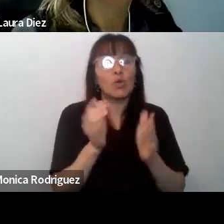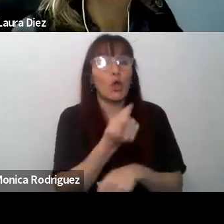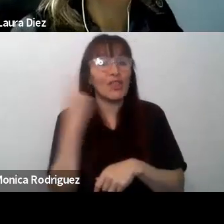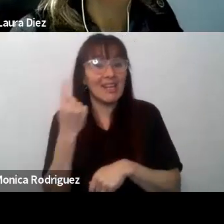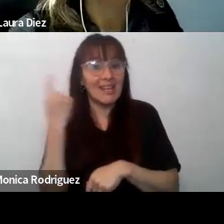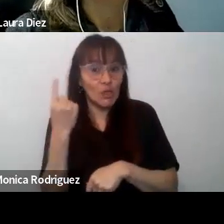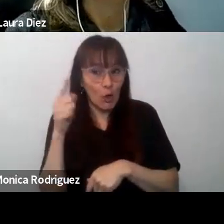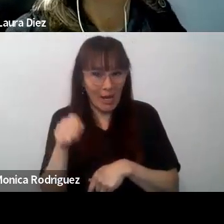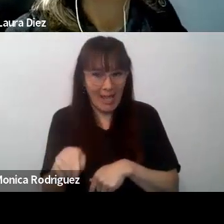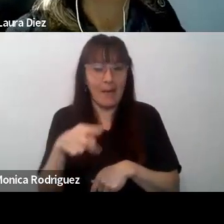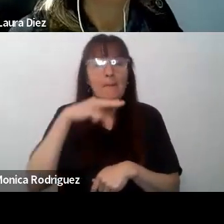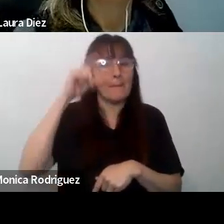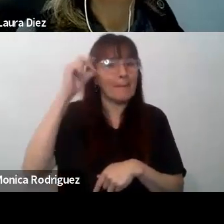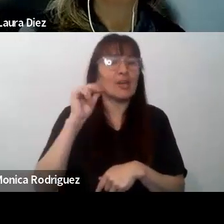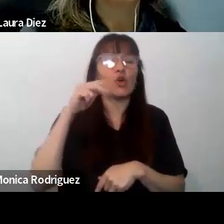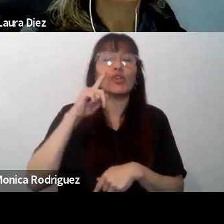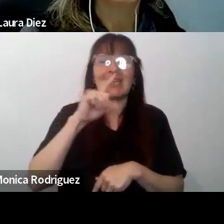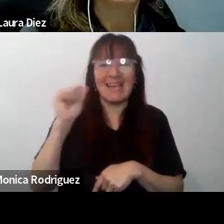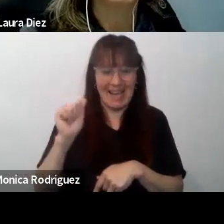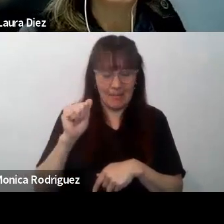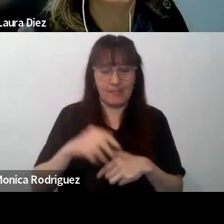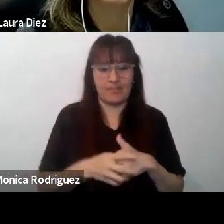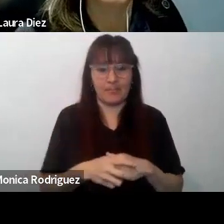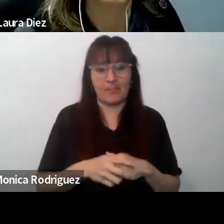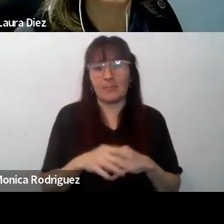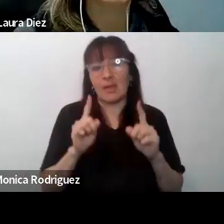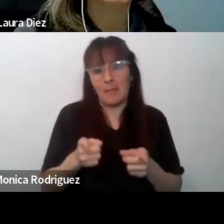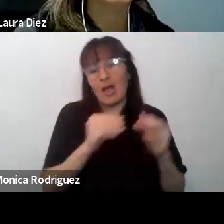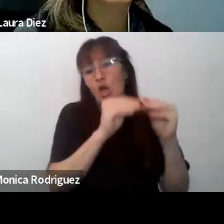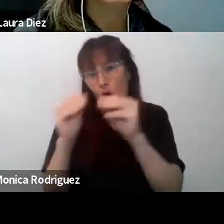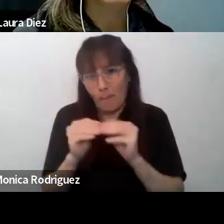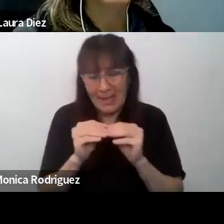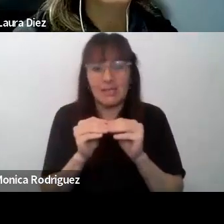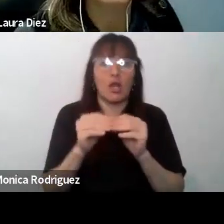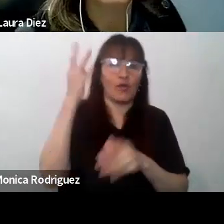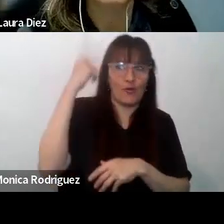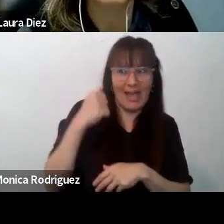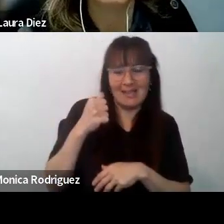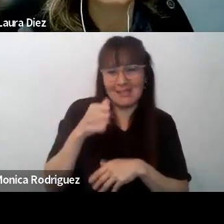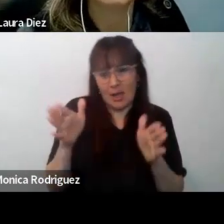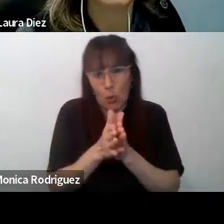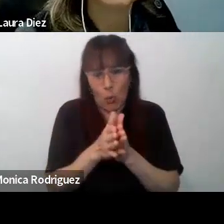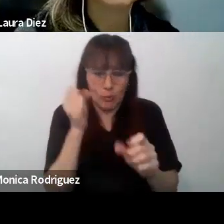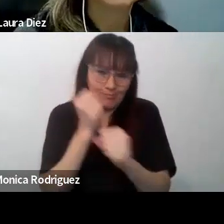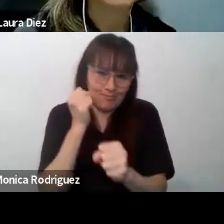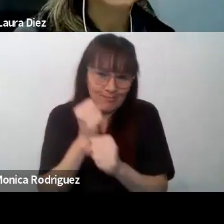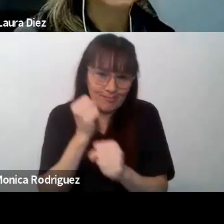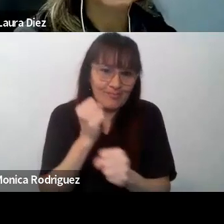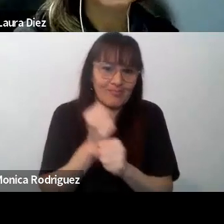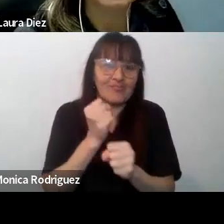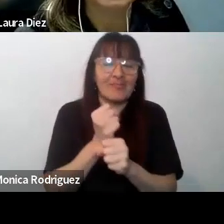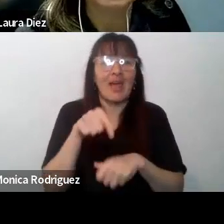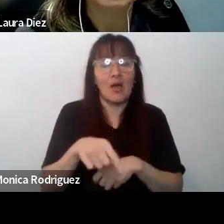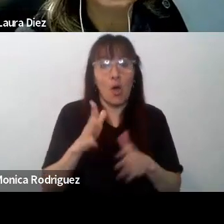ejecutiva, Verónica Piovanni y las colegas y los colegas de Francia que estuvieron por aquí, por